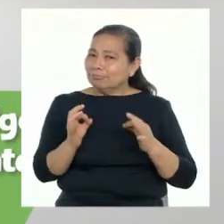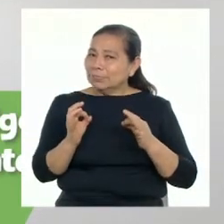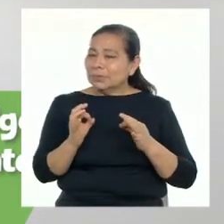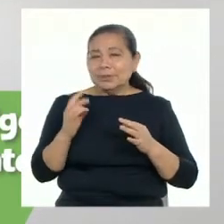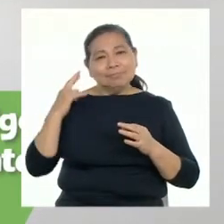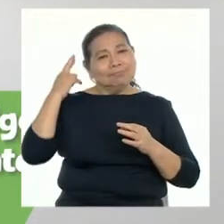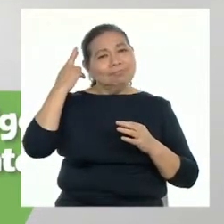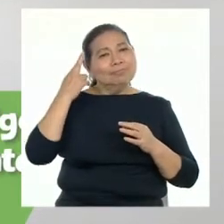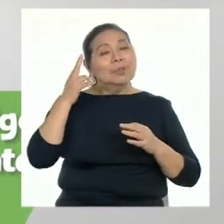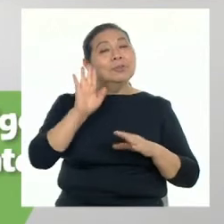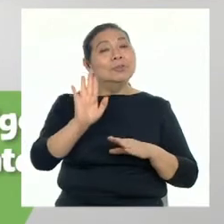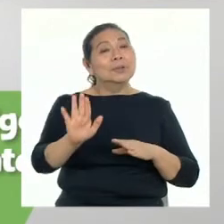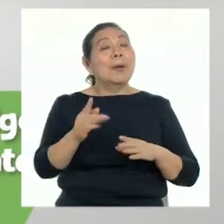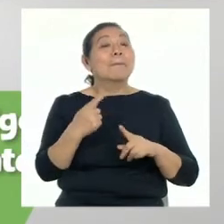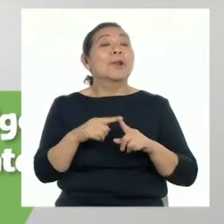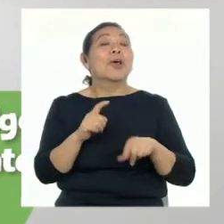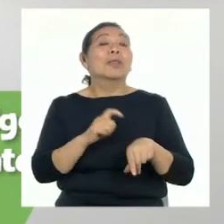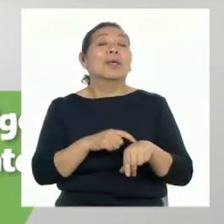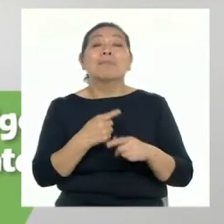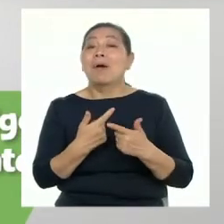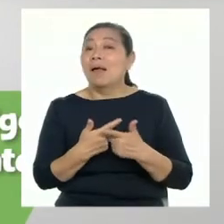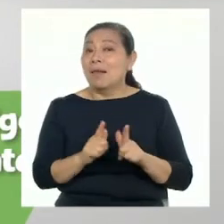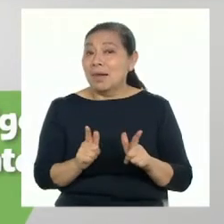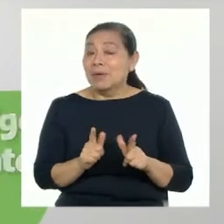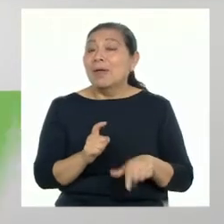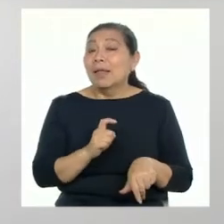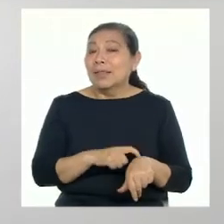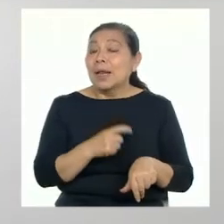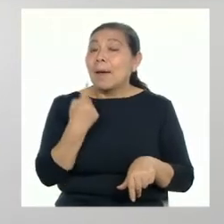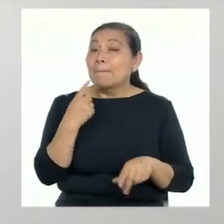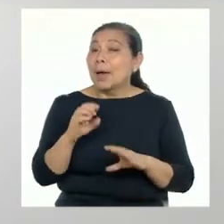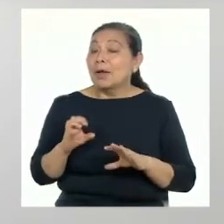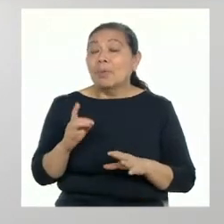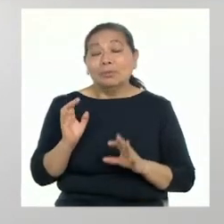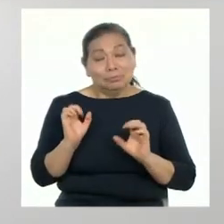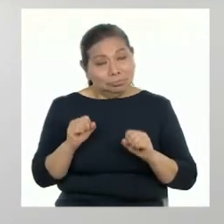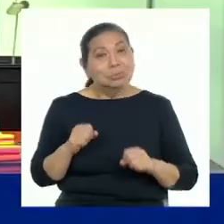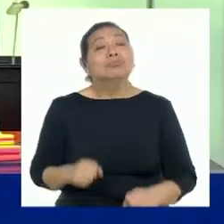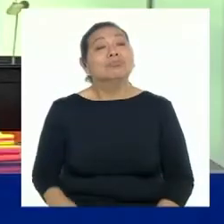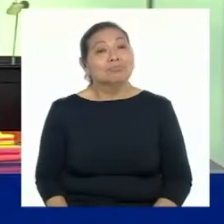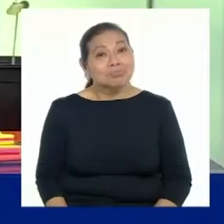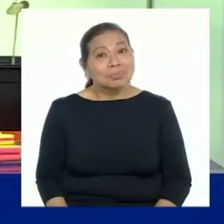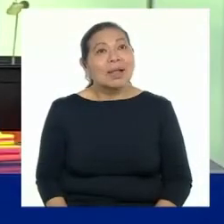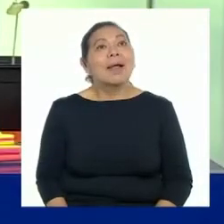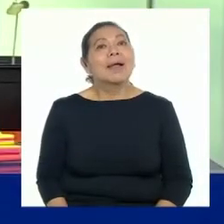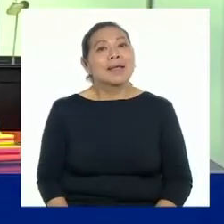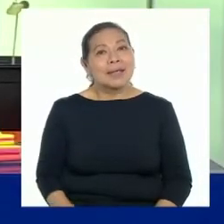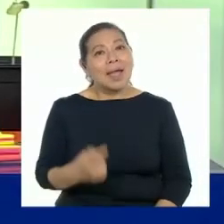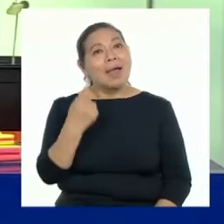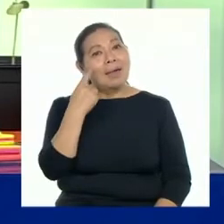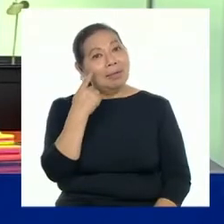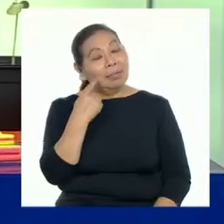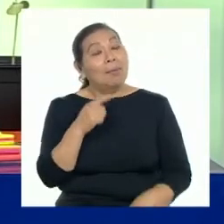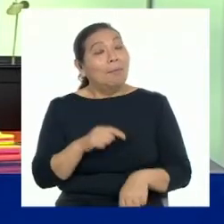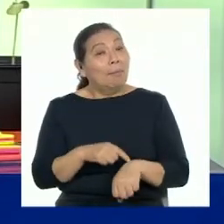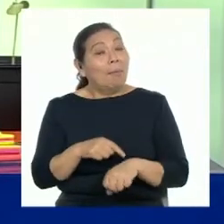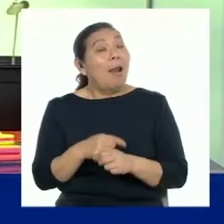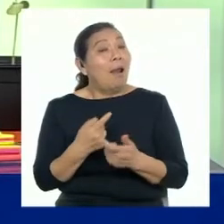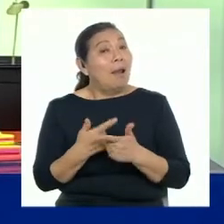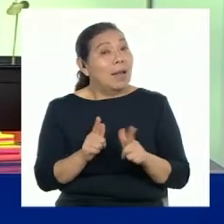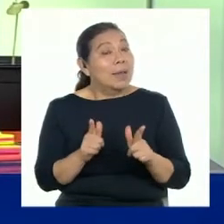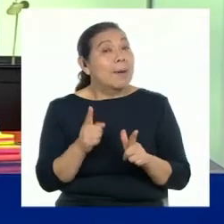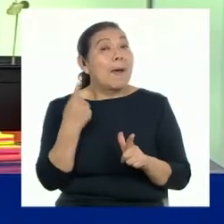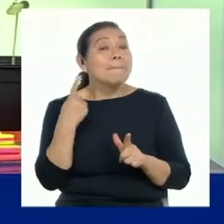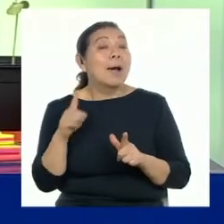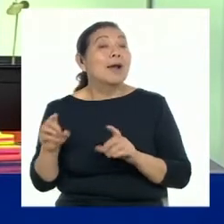vamos a reflexionar sobre él. Y el tiempo libre es un gran momento para hacerlo, por supuesto. Ya veo. El tiempo libre puede ser